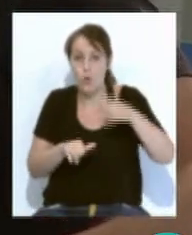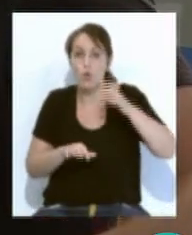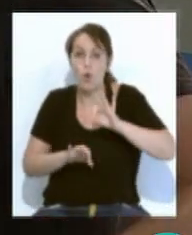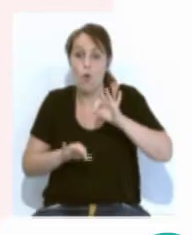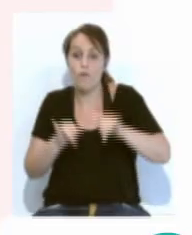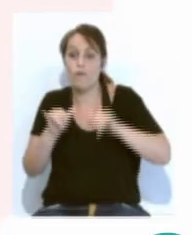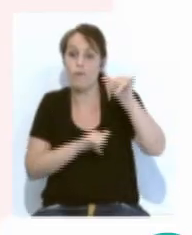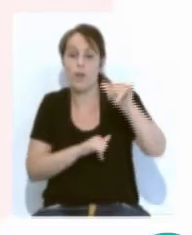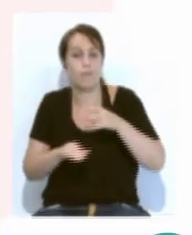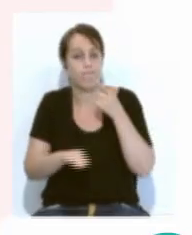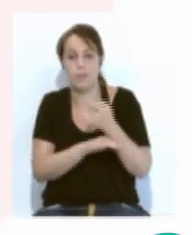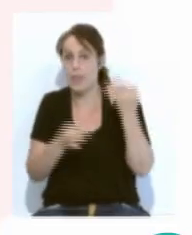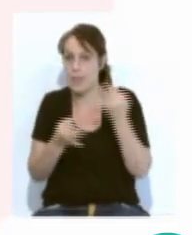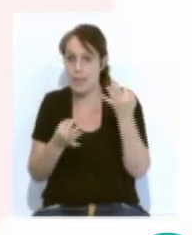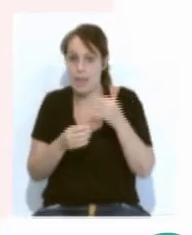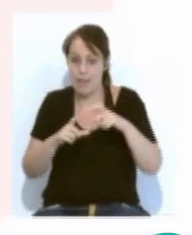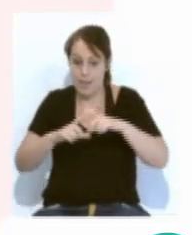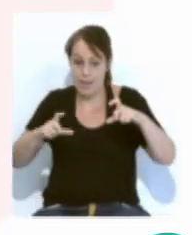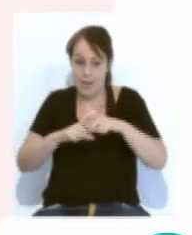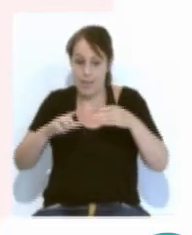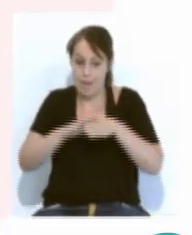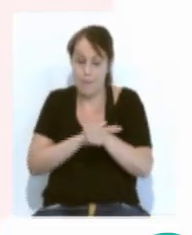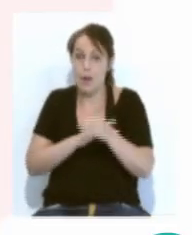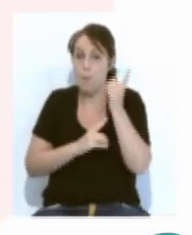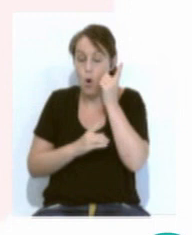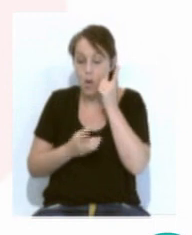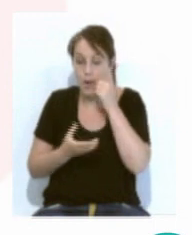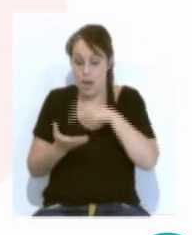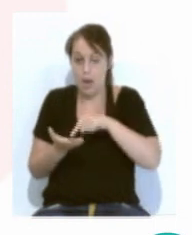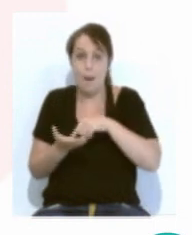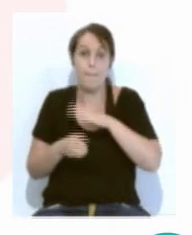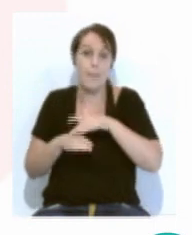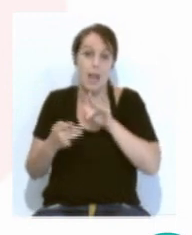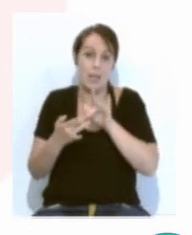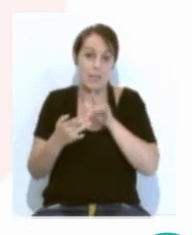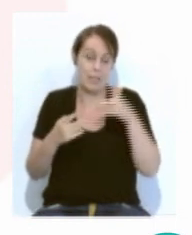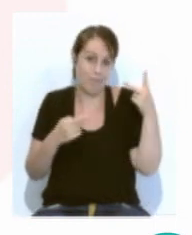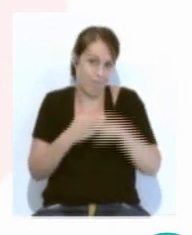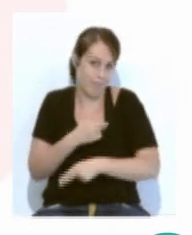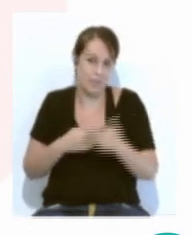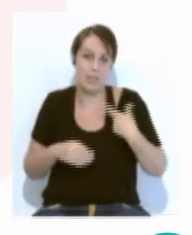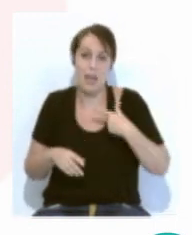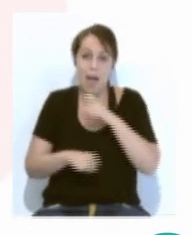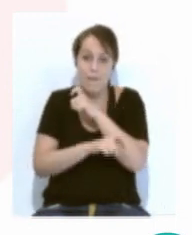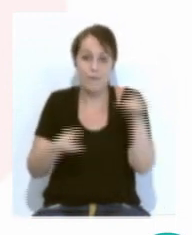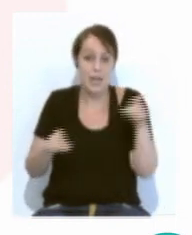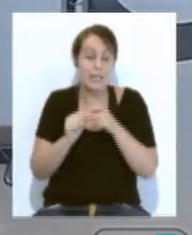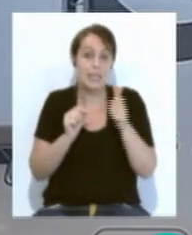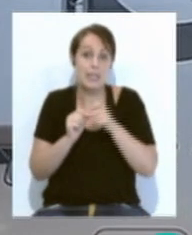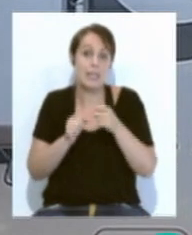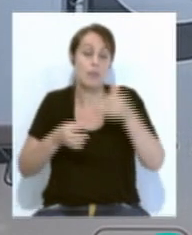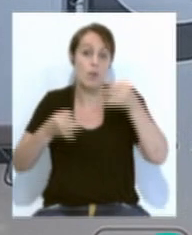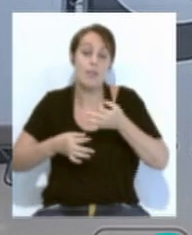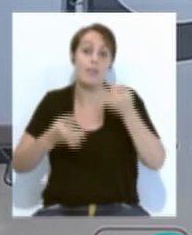viaje. Se recomienda tener la tarjeta de embarque en el móvil para evitar el contacto. Además, se advierte de mantener la distancia de